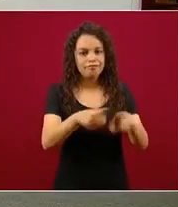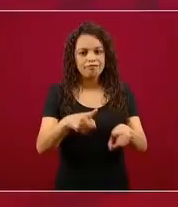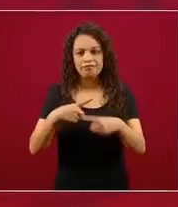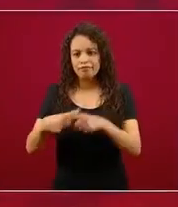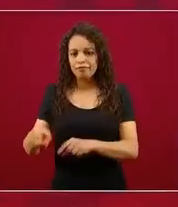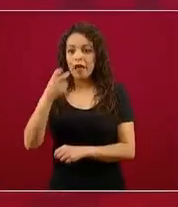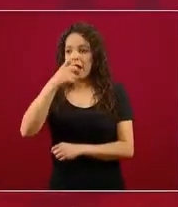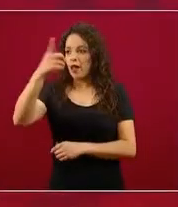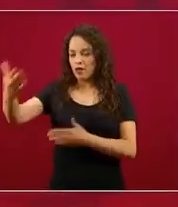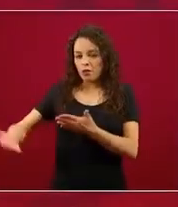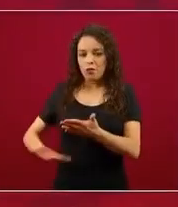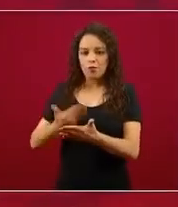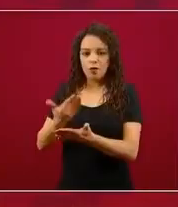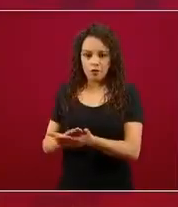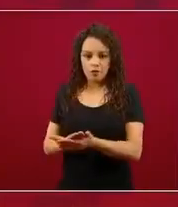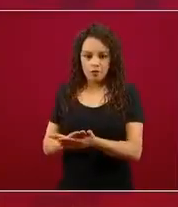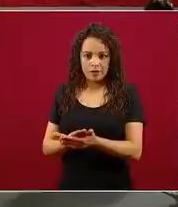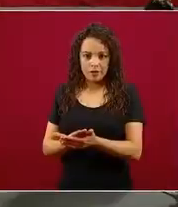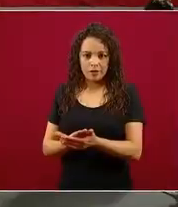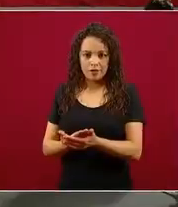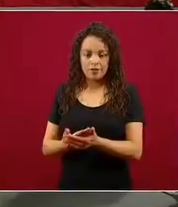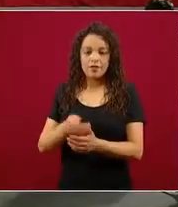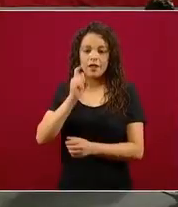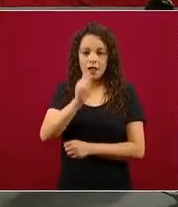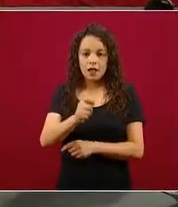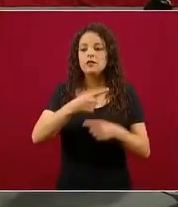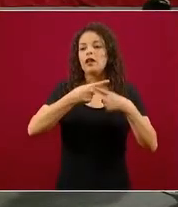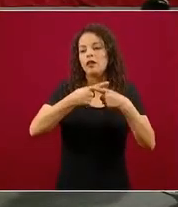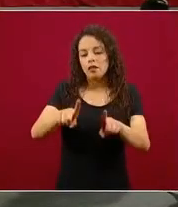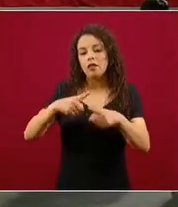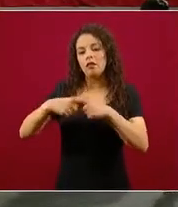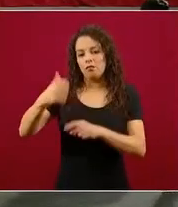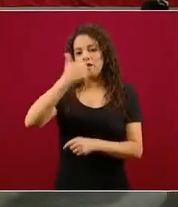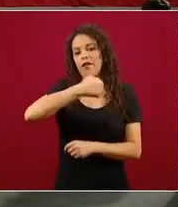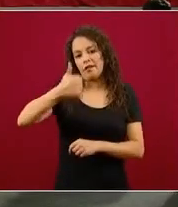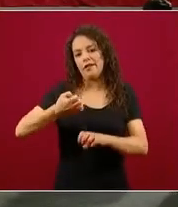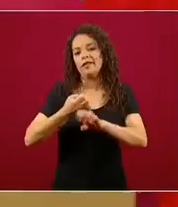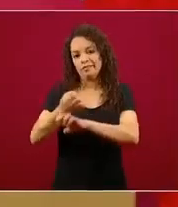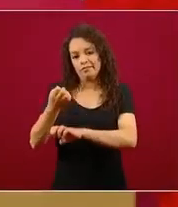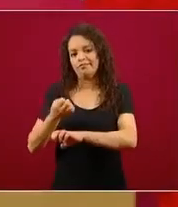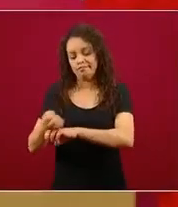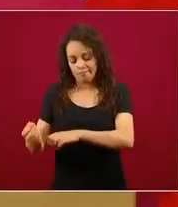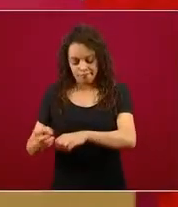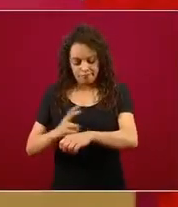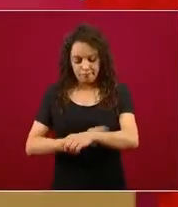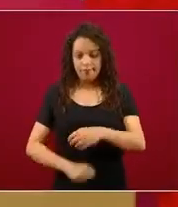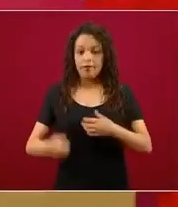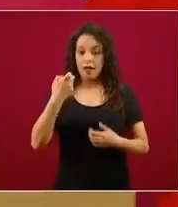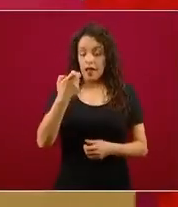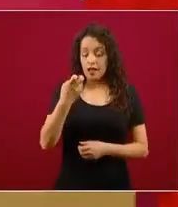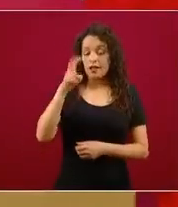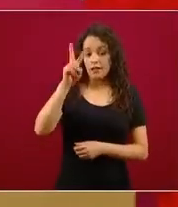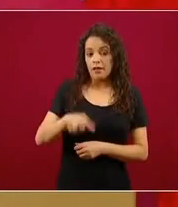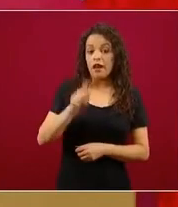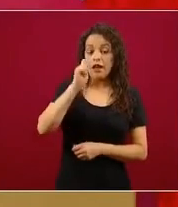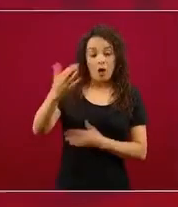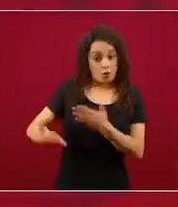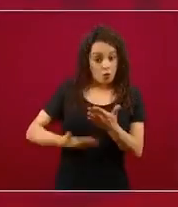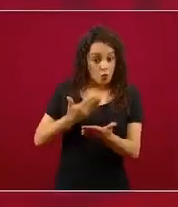subregionalización. Reconociendo esta y otros elementos, a propuesta de los gobernadores,